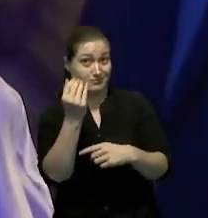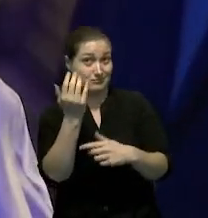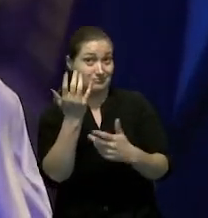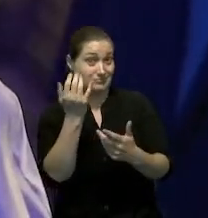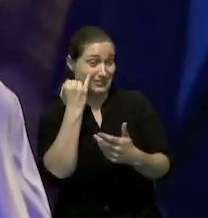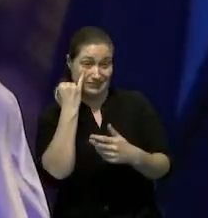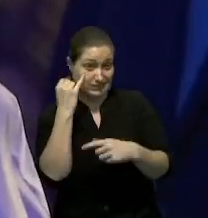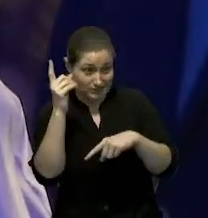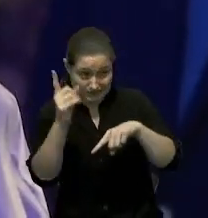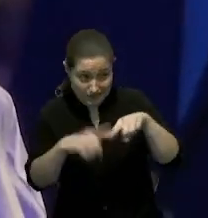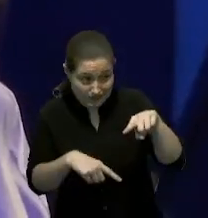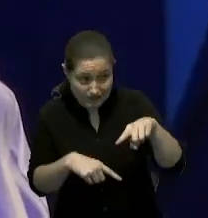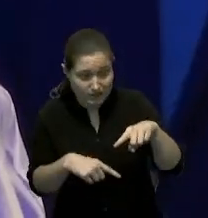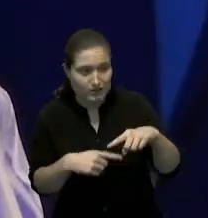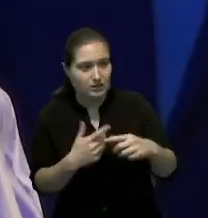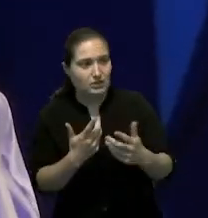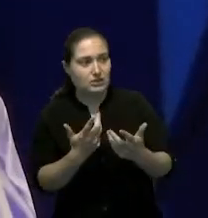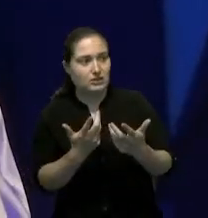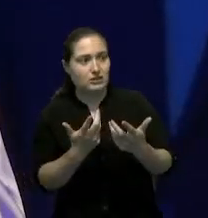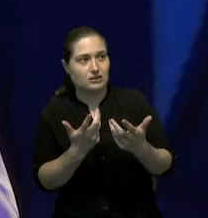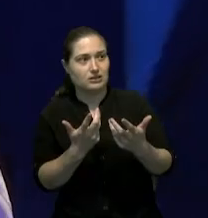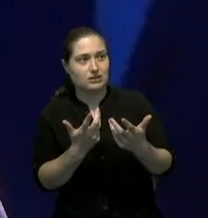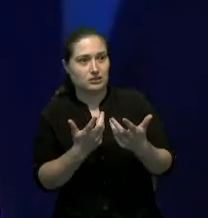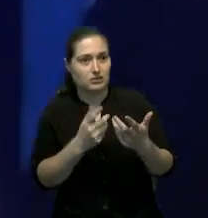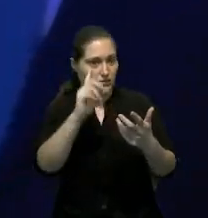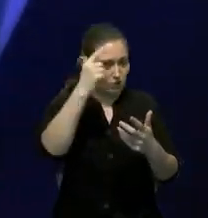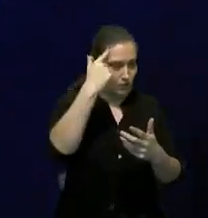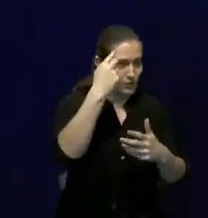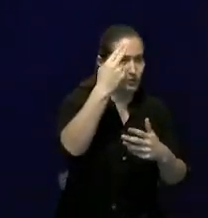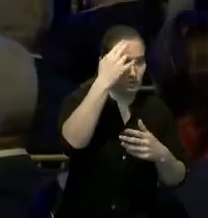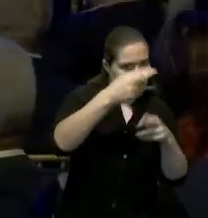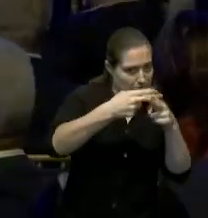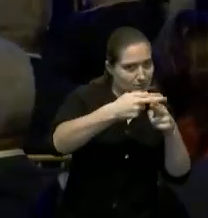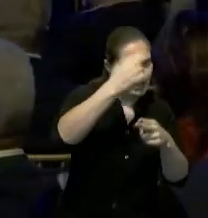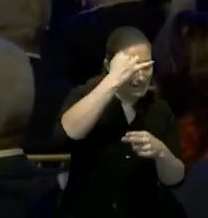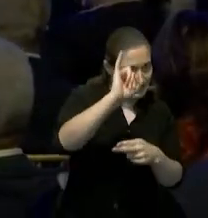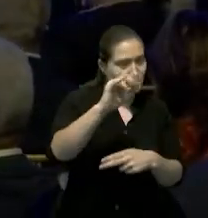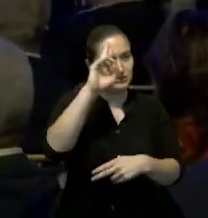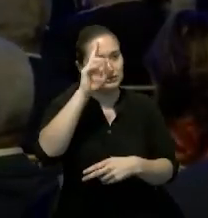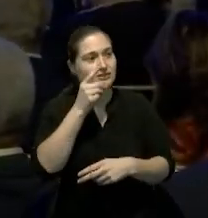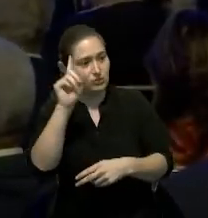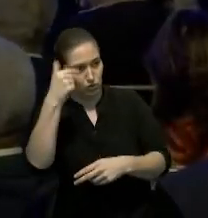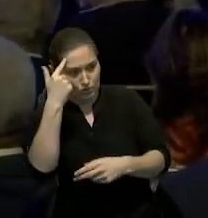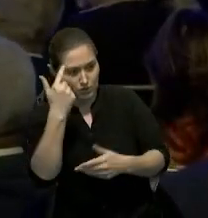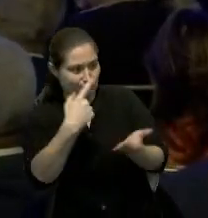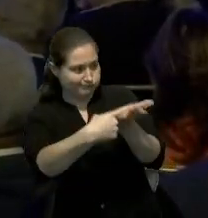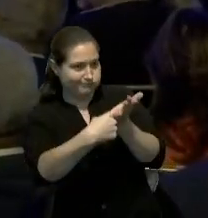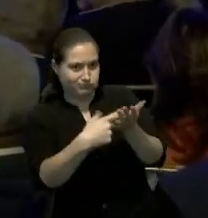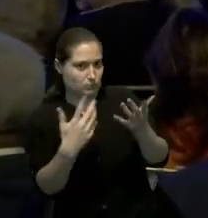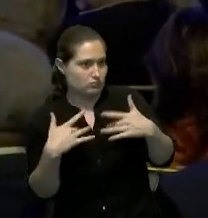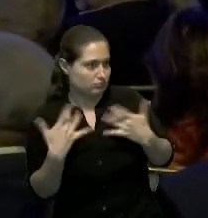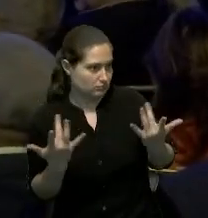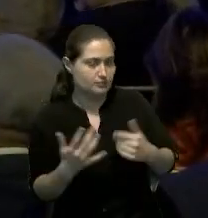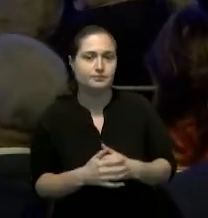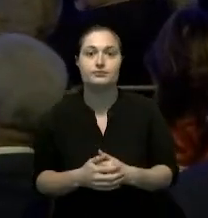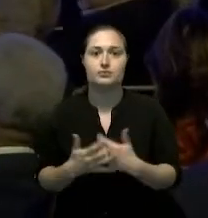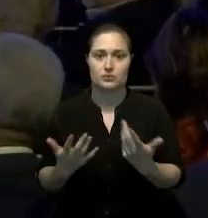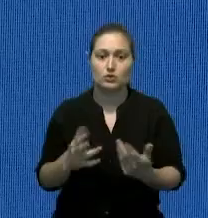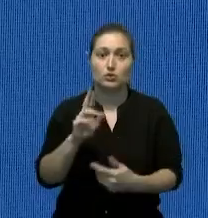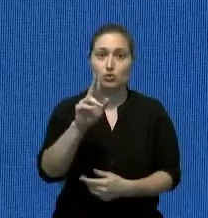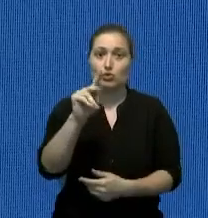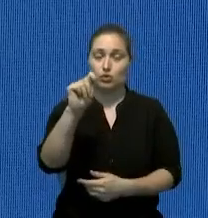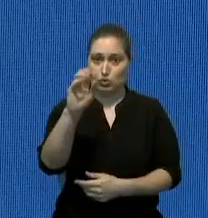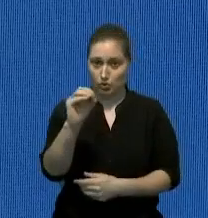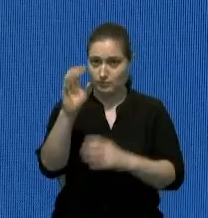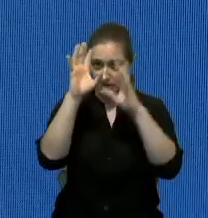interlocución que se tiene en este momento entre los dos gobiernos gracias miren sobre conversamos con el presidente Ruto con el cual